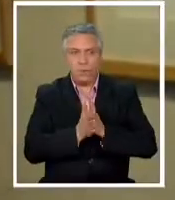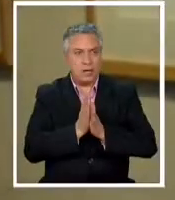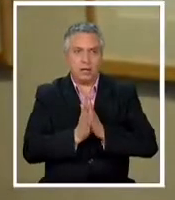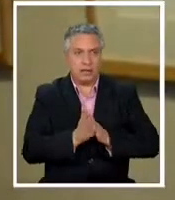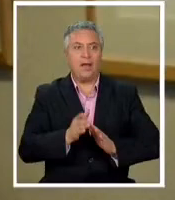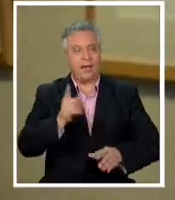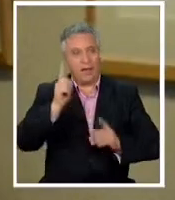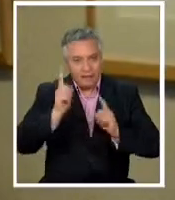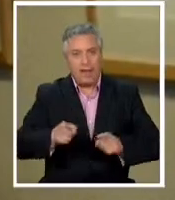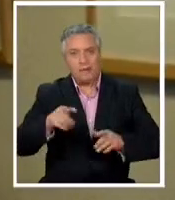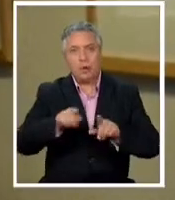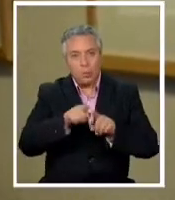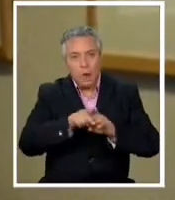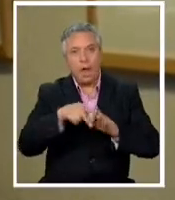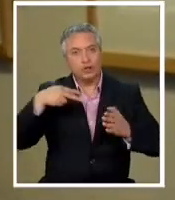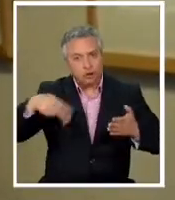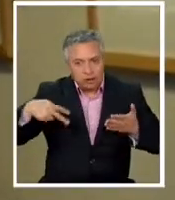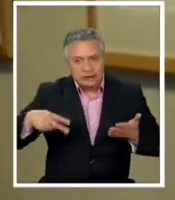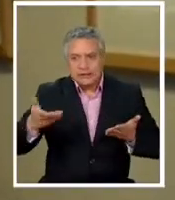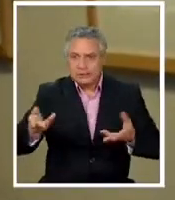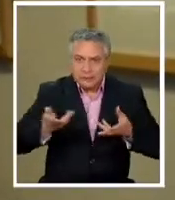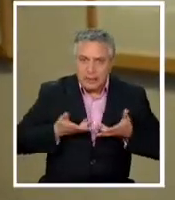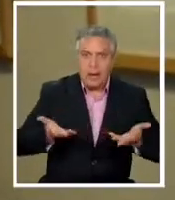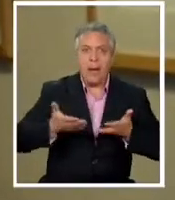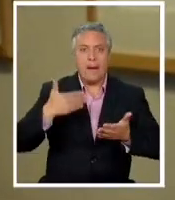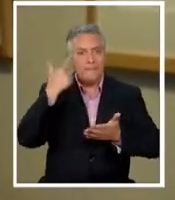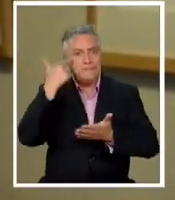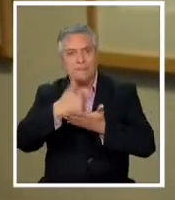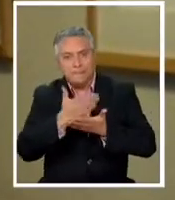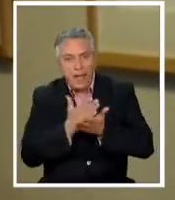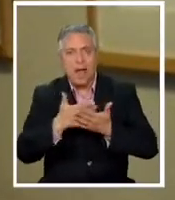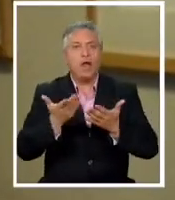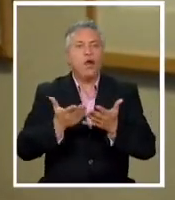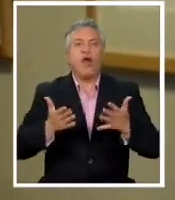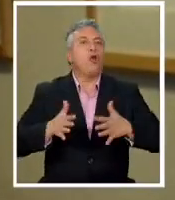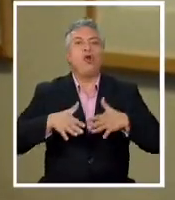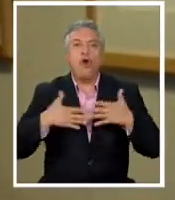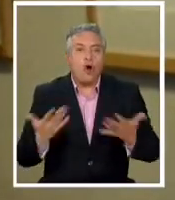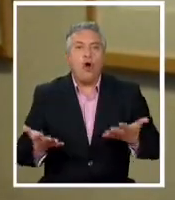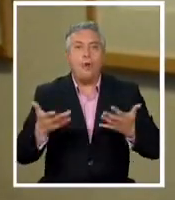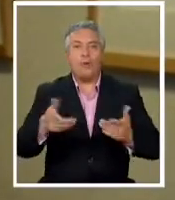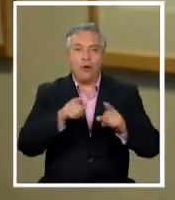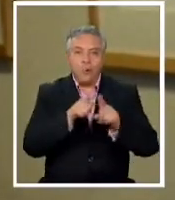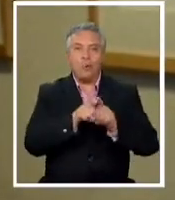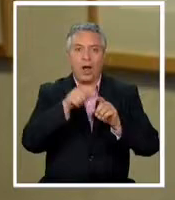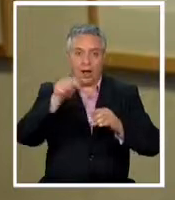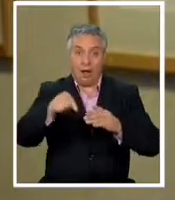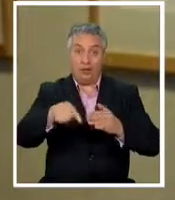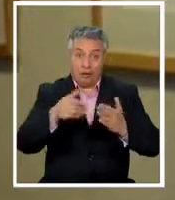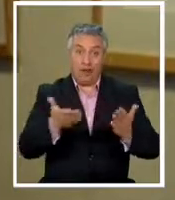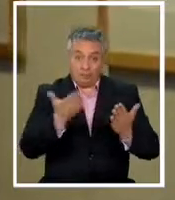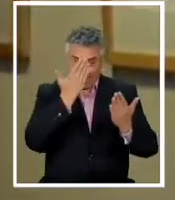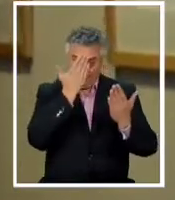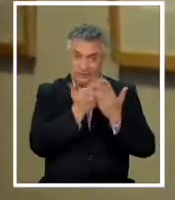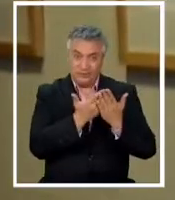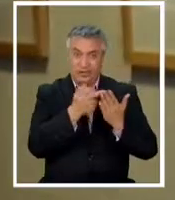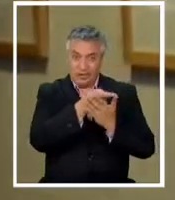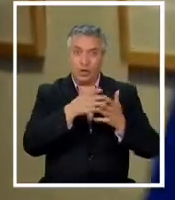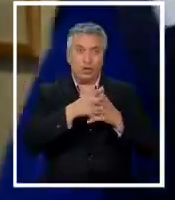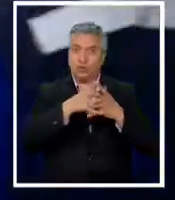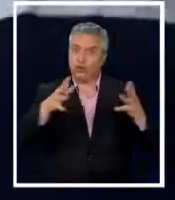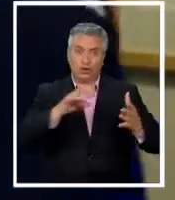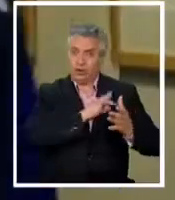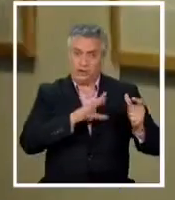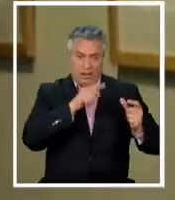noticias, planes, acciones concretas para cómo enfrentar este flagelo que hoy día está viviendo en muchas